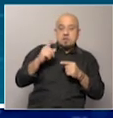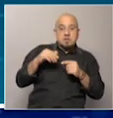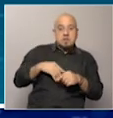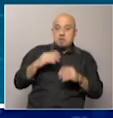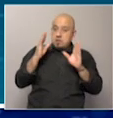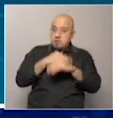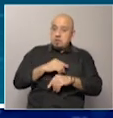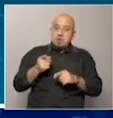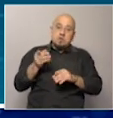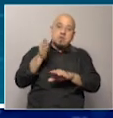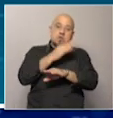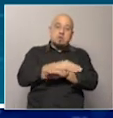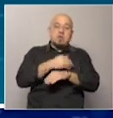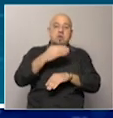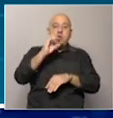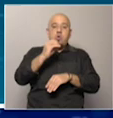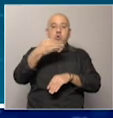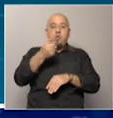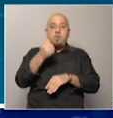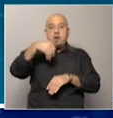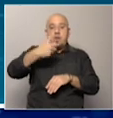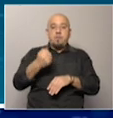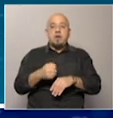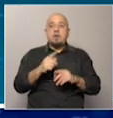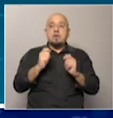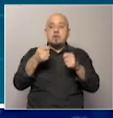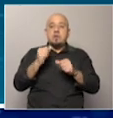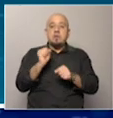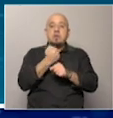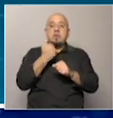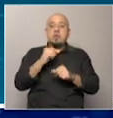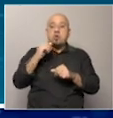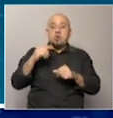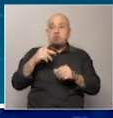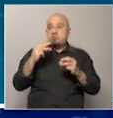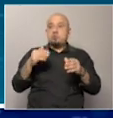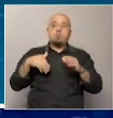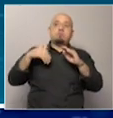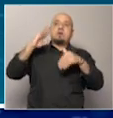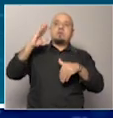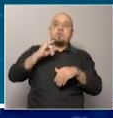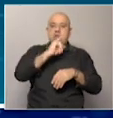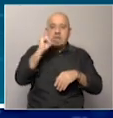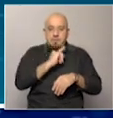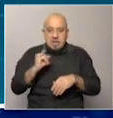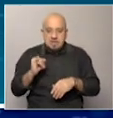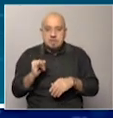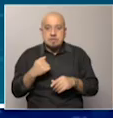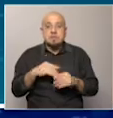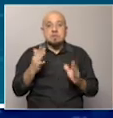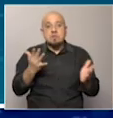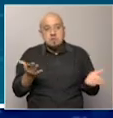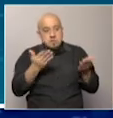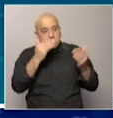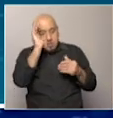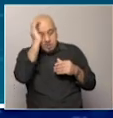logró hacer su predecesor, Barack Obama, a pesar de que él se le otorgó el premio Nobel de la paz. Con lo cual, uno realmente tiene que decir, me saco el sombrero